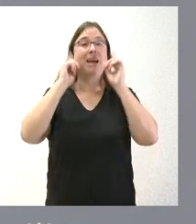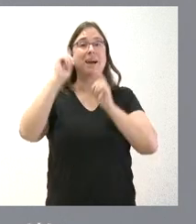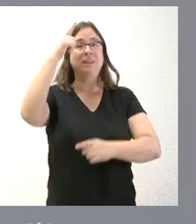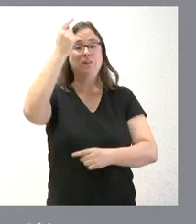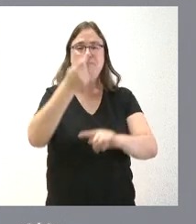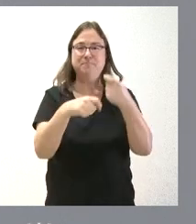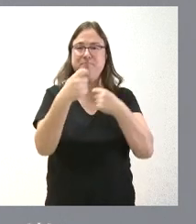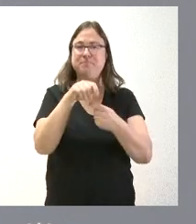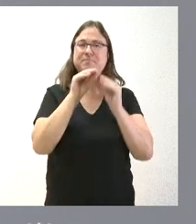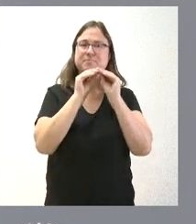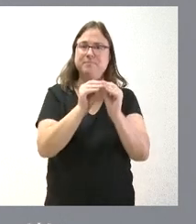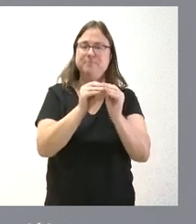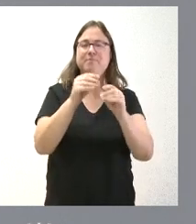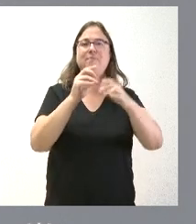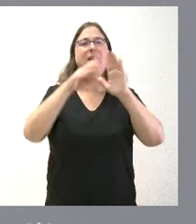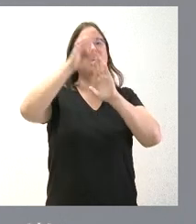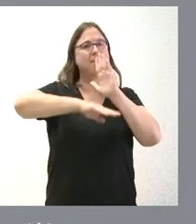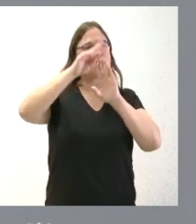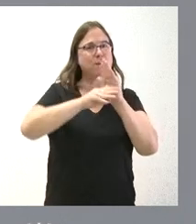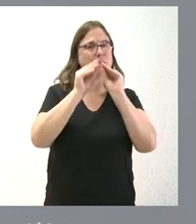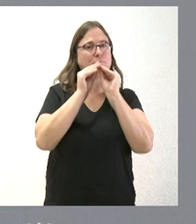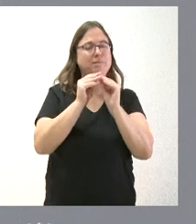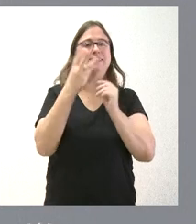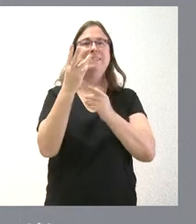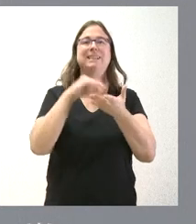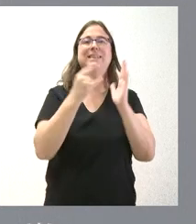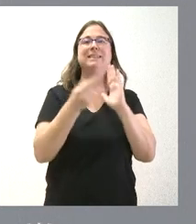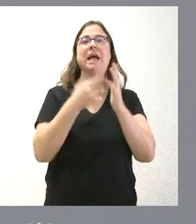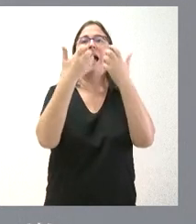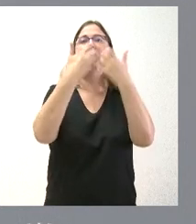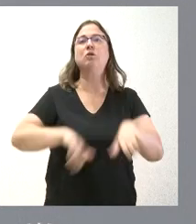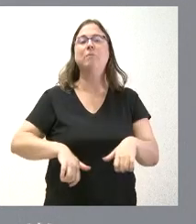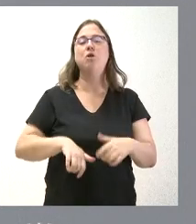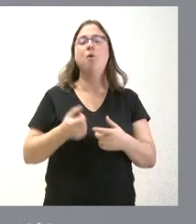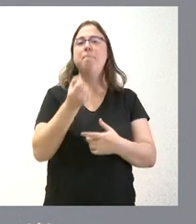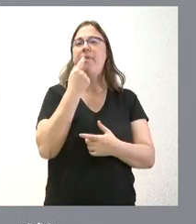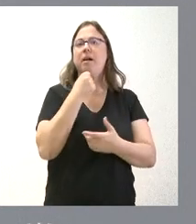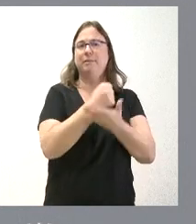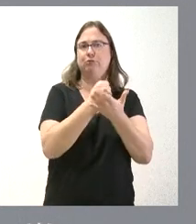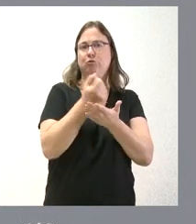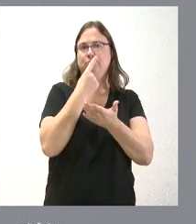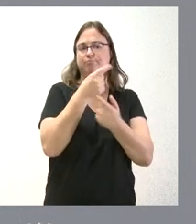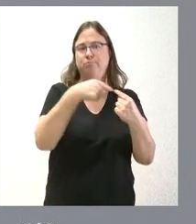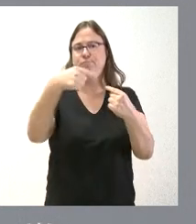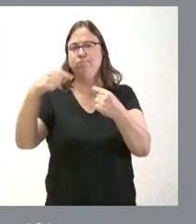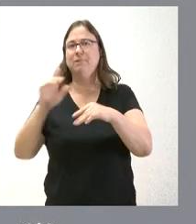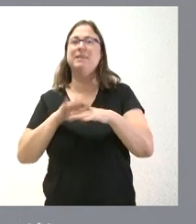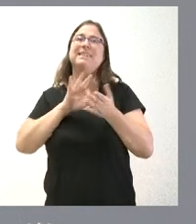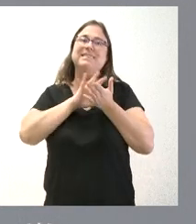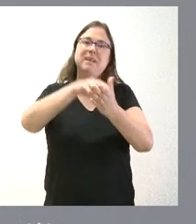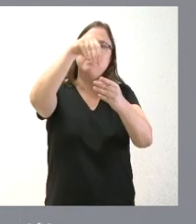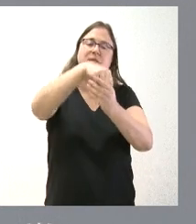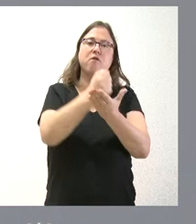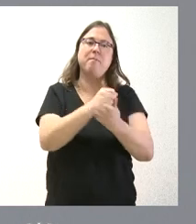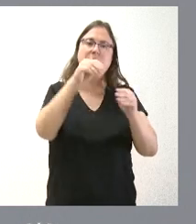el suministro, instalación, integración informática y puesta en funcionamiento de tres sistemas automáticos de dispensación de medicamentos con destino al servicio de farmacia de este